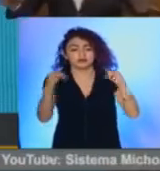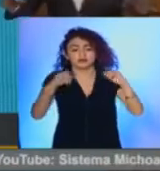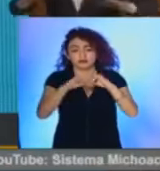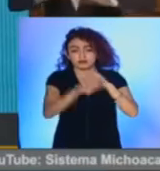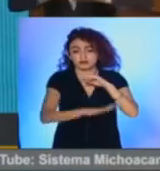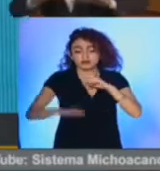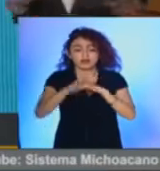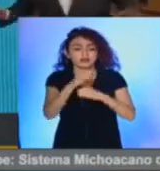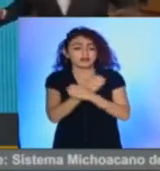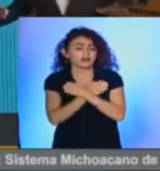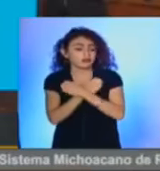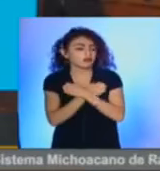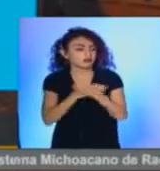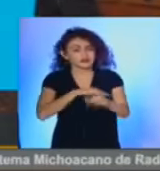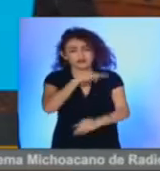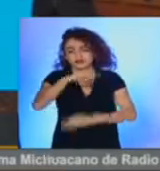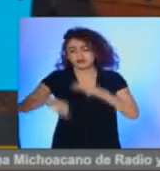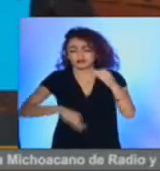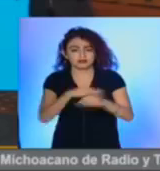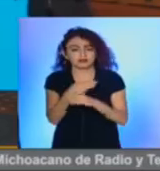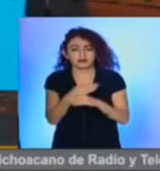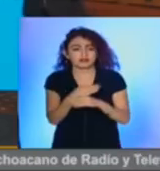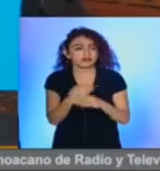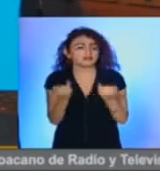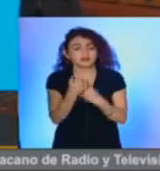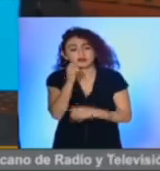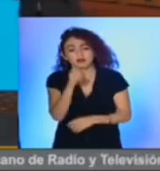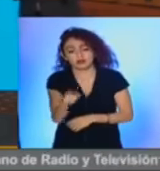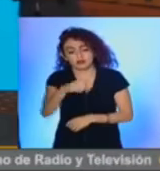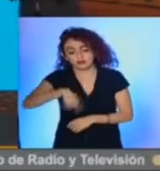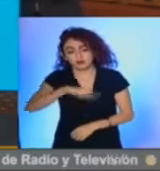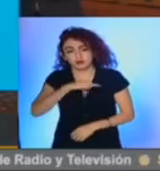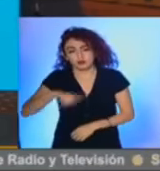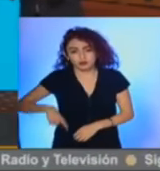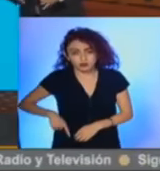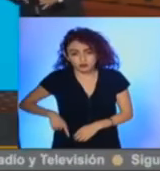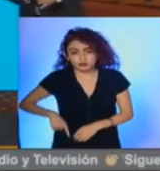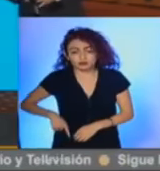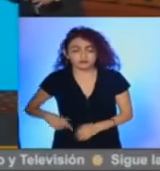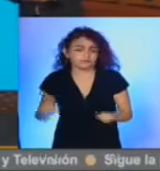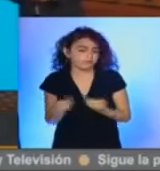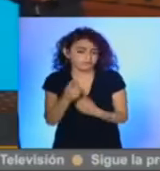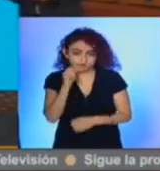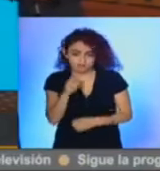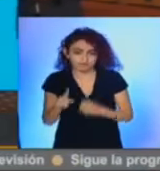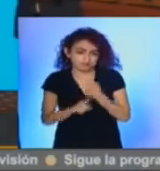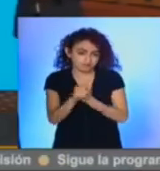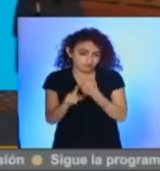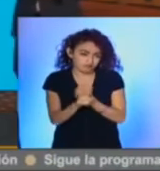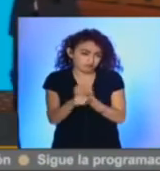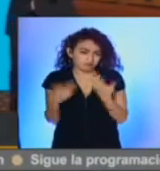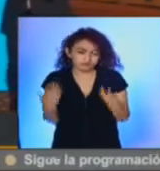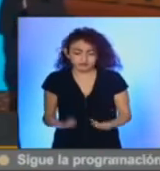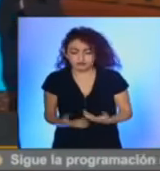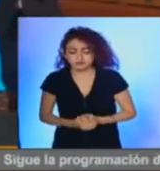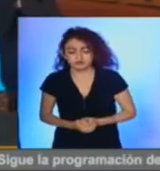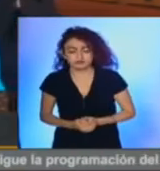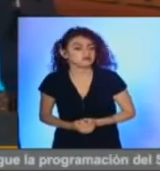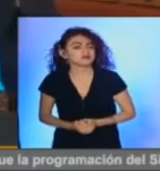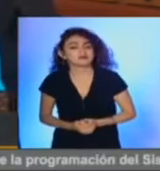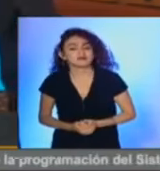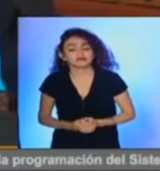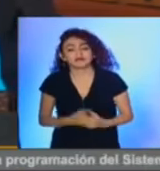a la educación, a todo. Por supuesto que a los municipios también les genera un